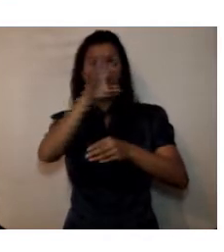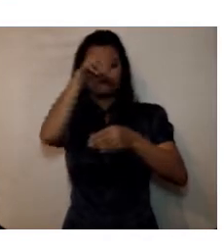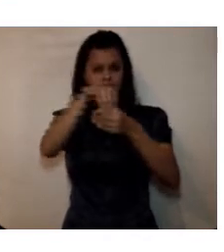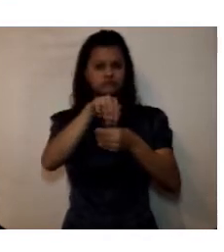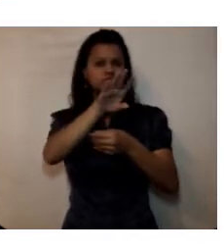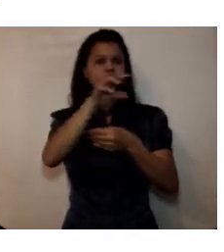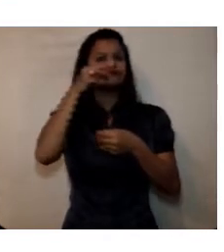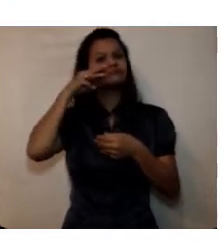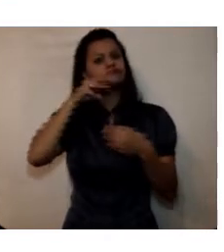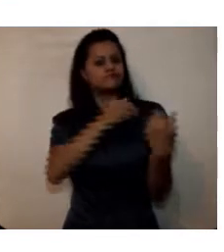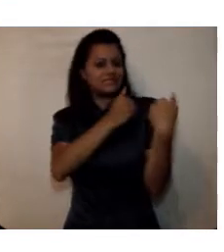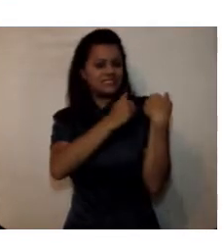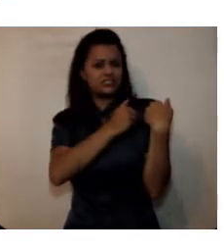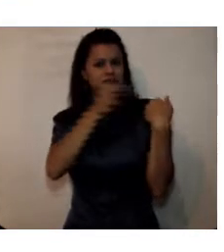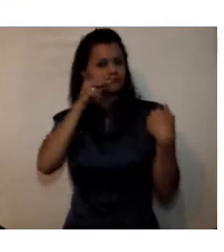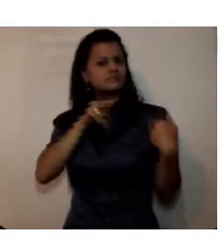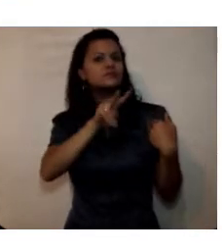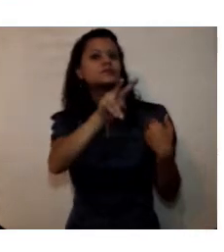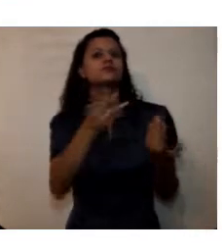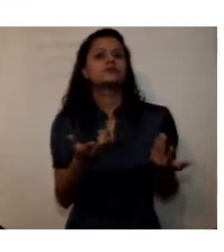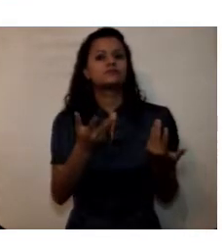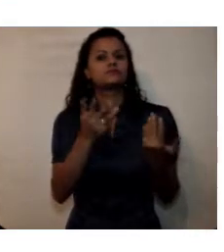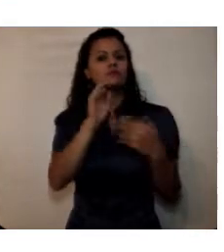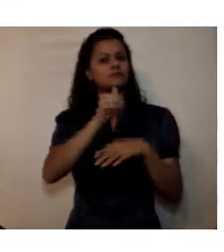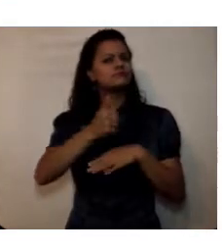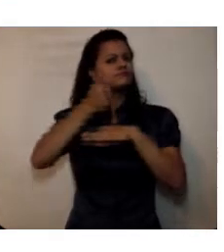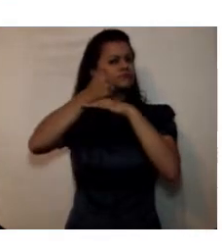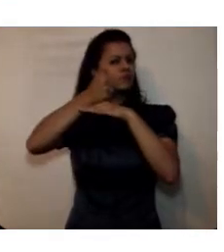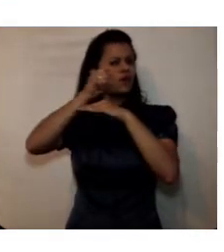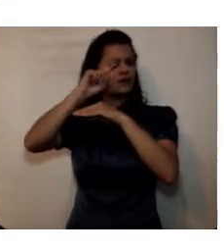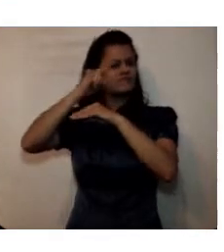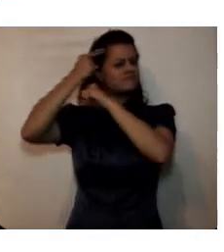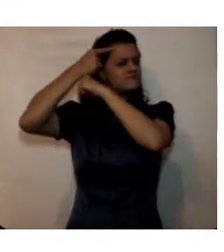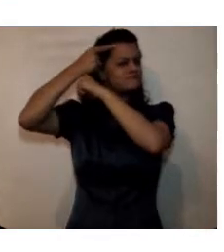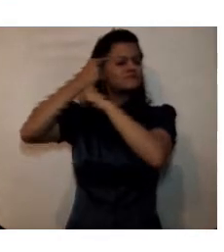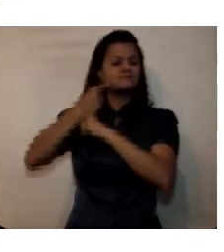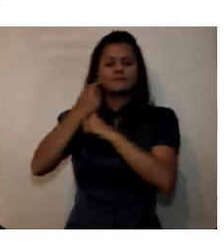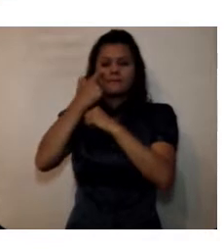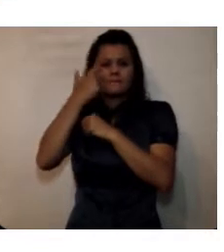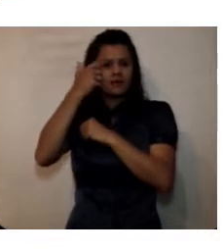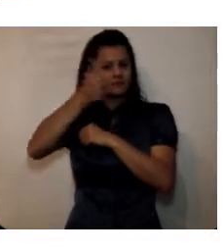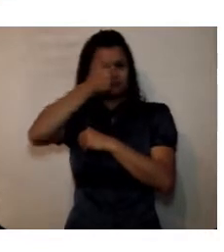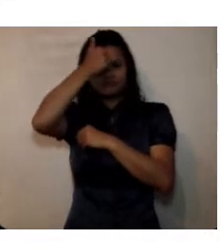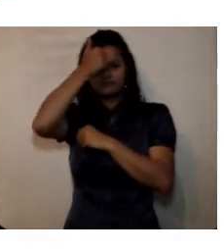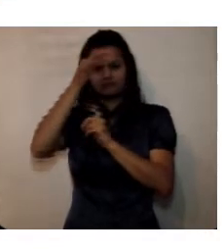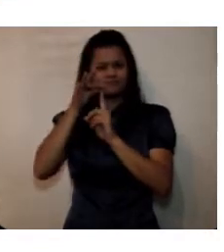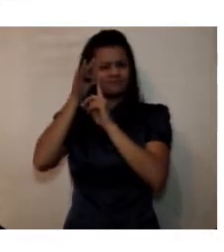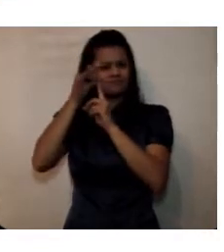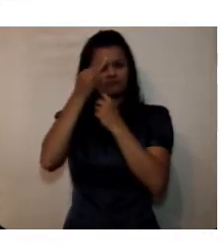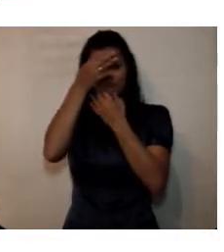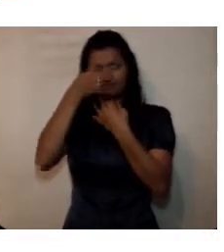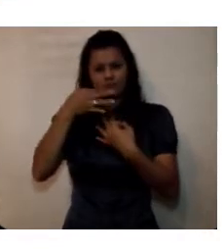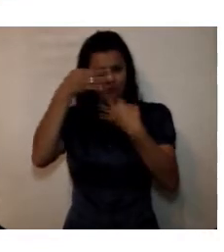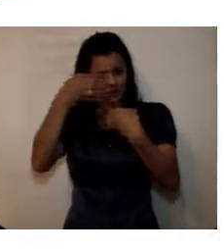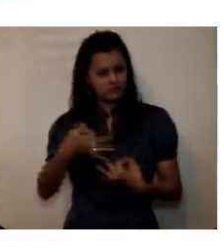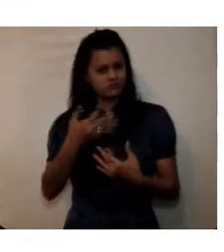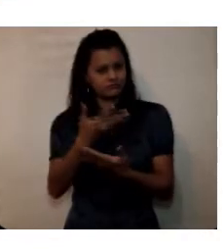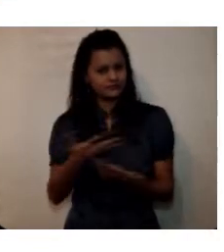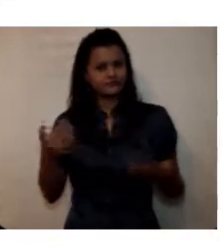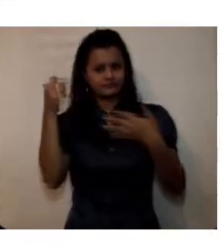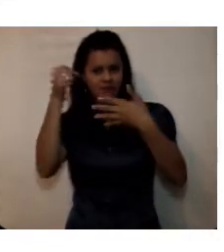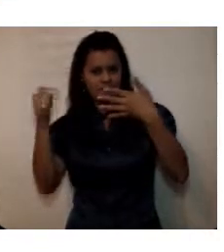misión visión nuestros fundamentos sagrados valores códigos éticos principios funciones sustantivas un proyecto